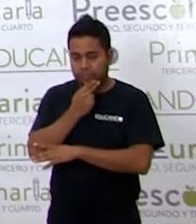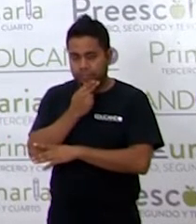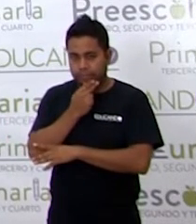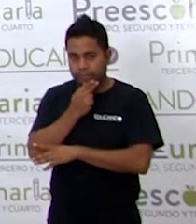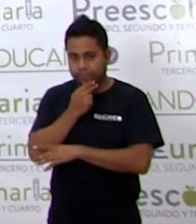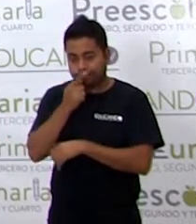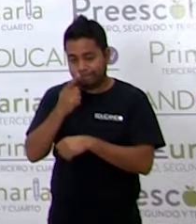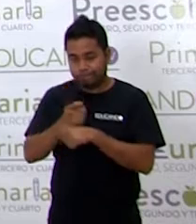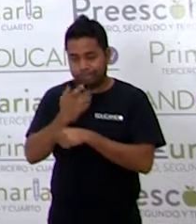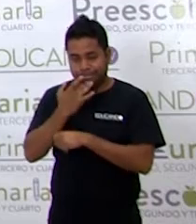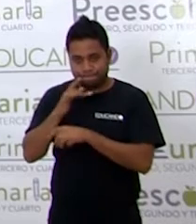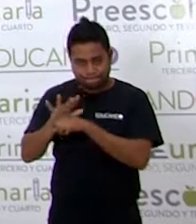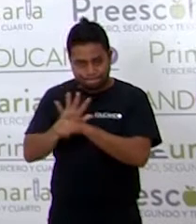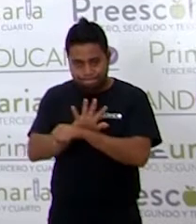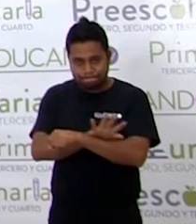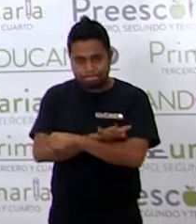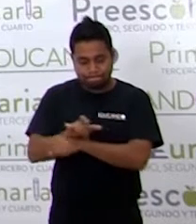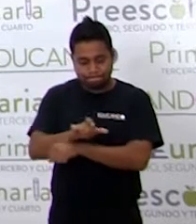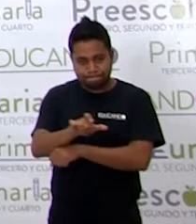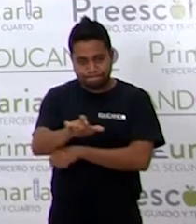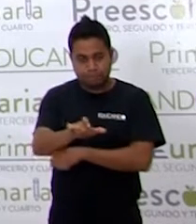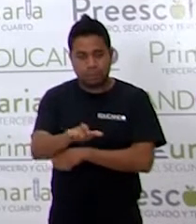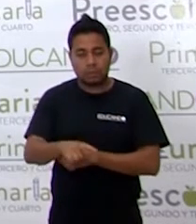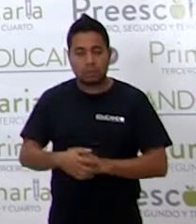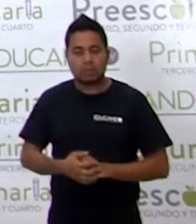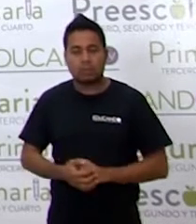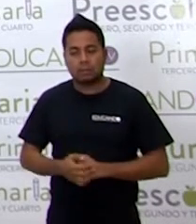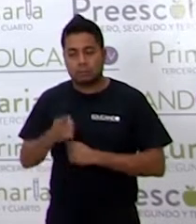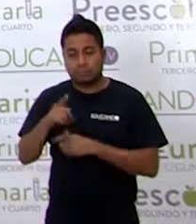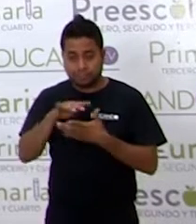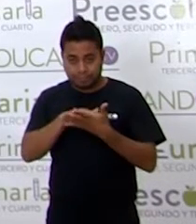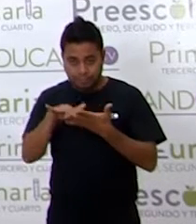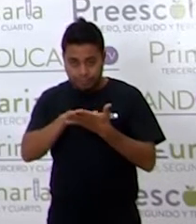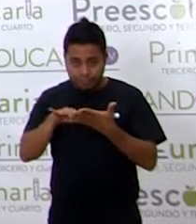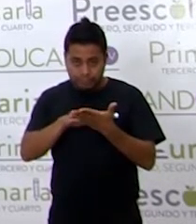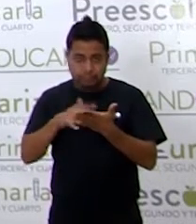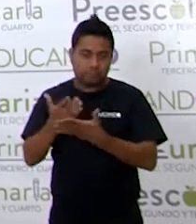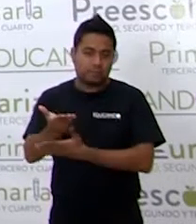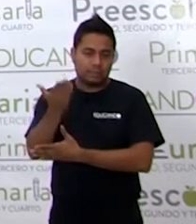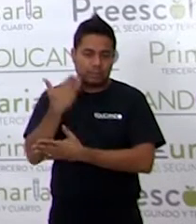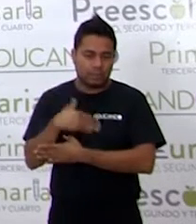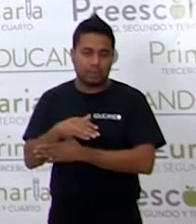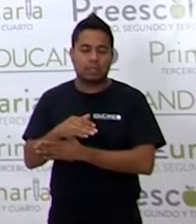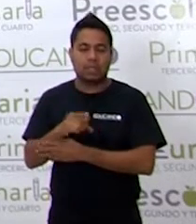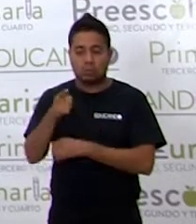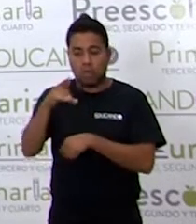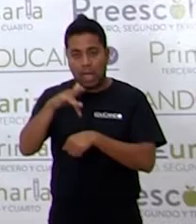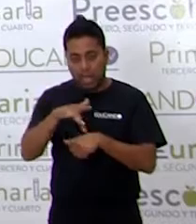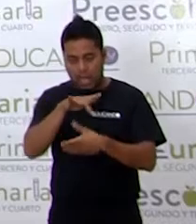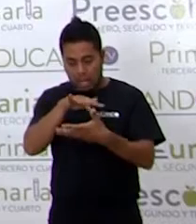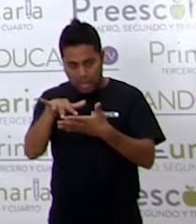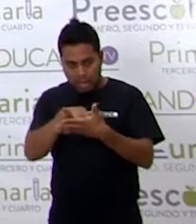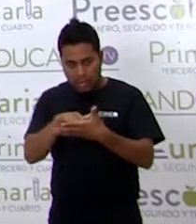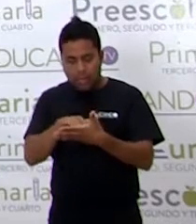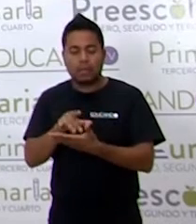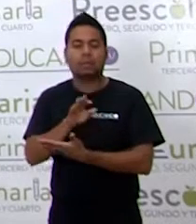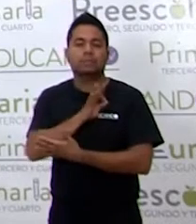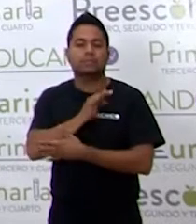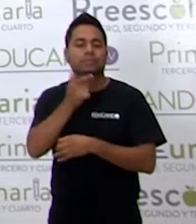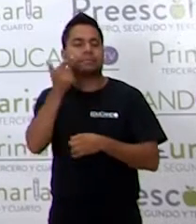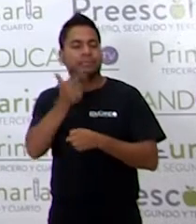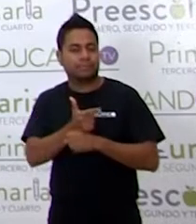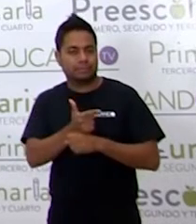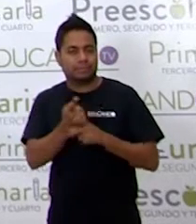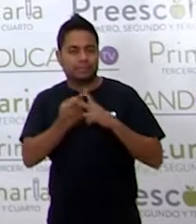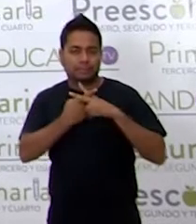No cobraría mucho significado si no hiciste la lectura previamente. Si ya hiciste la lectura, puedes saber que